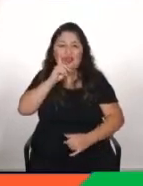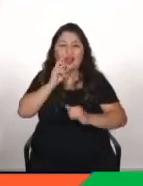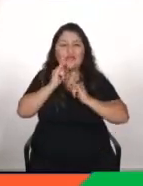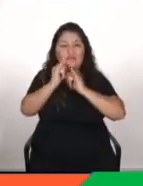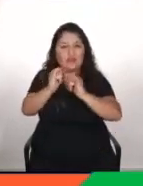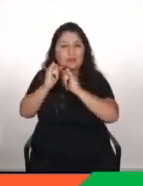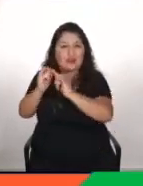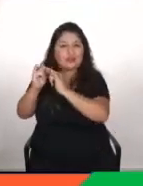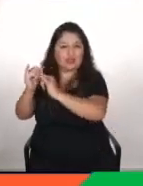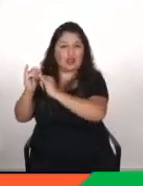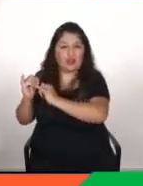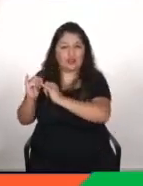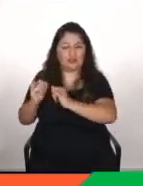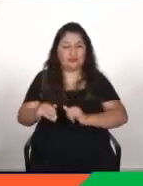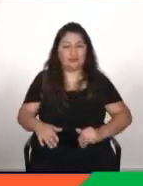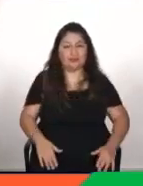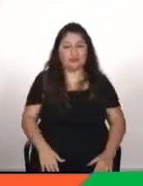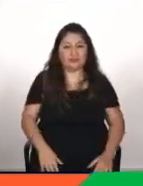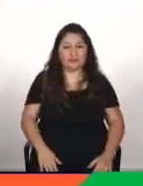auténtica revolución